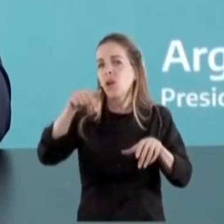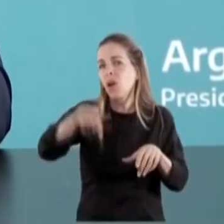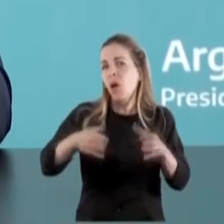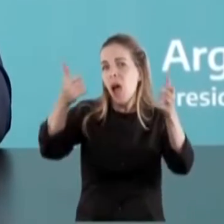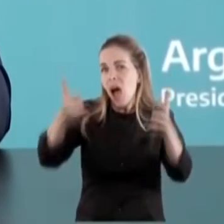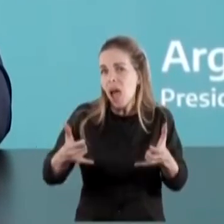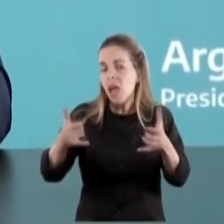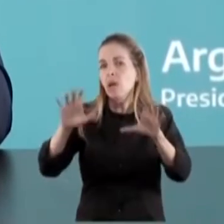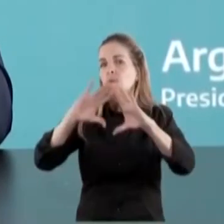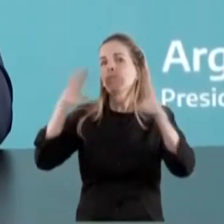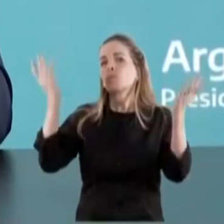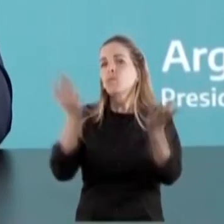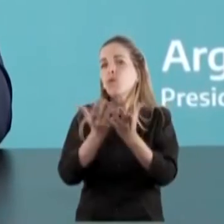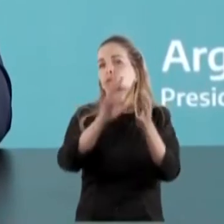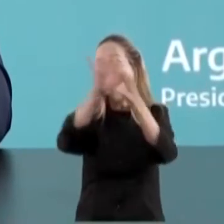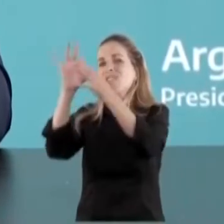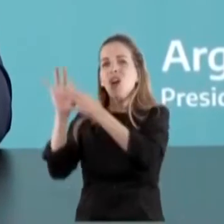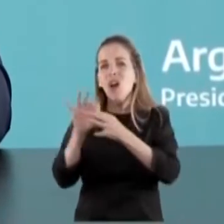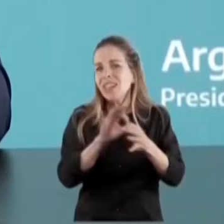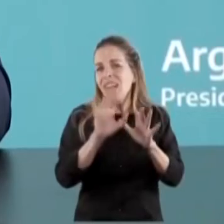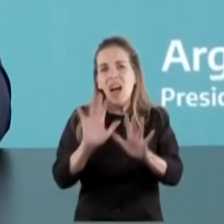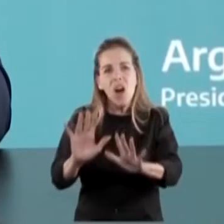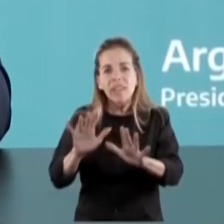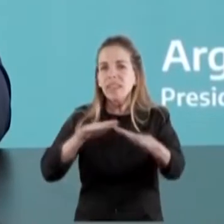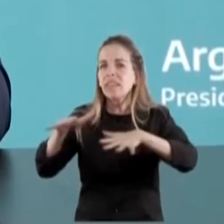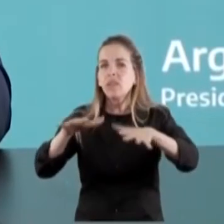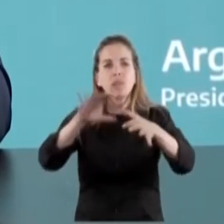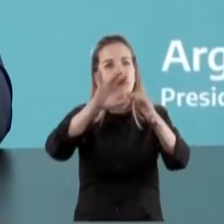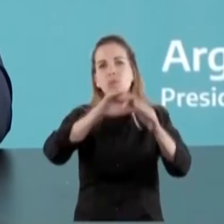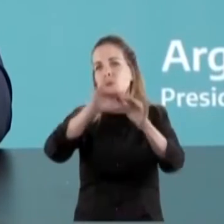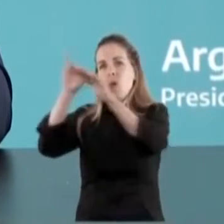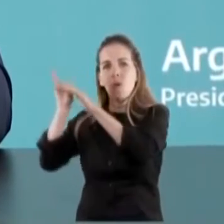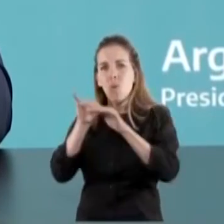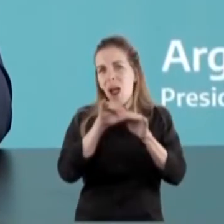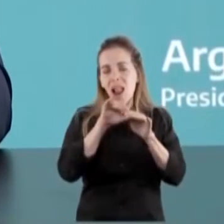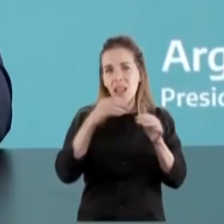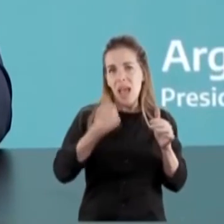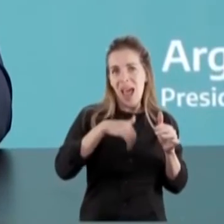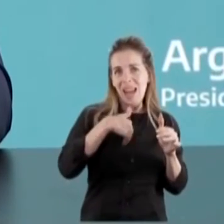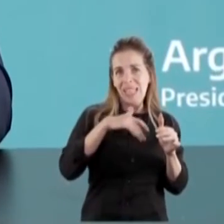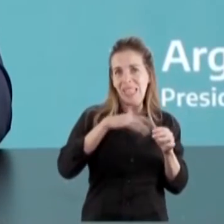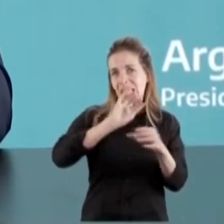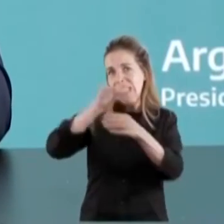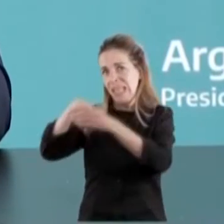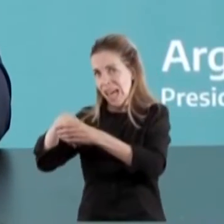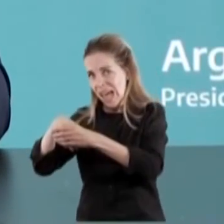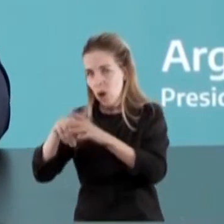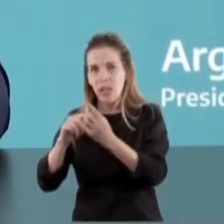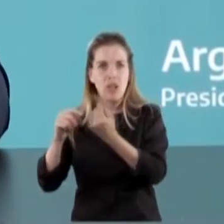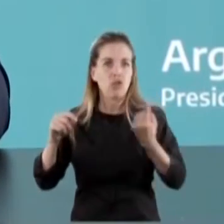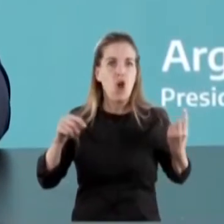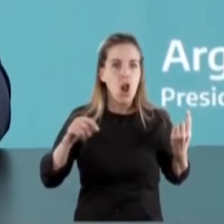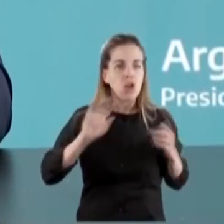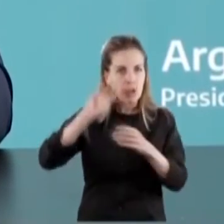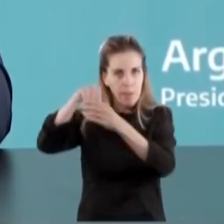un mundo interconectado, en un mundo globalizado y del cual Argentina no es una isla. Y esto es lo